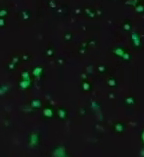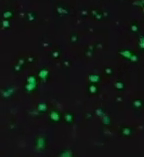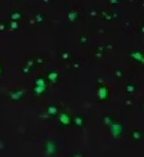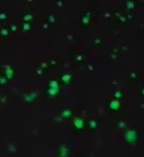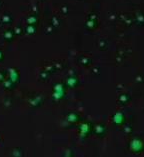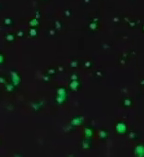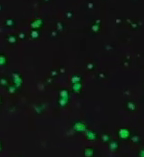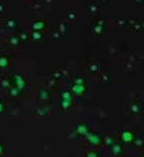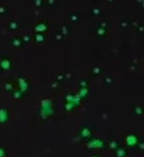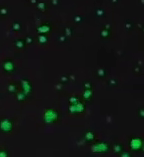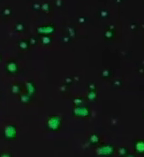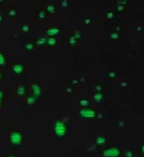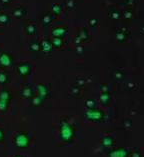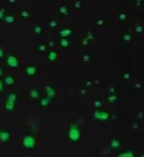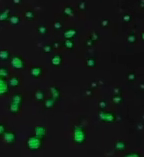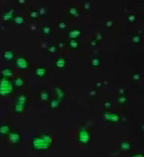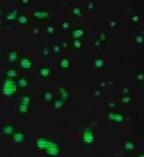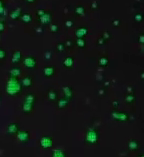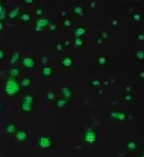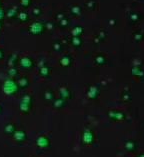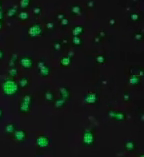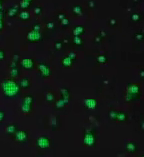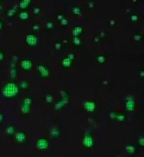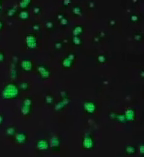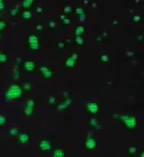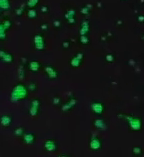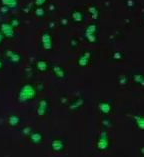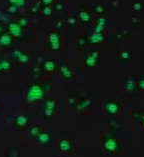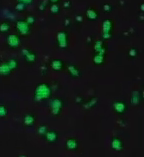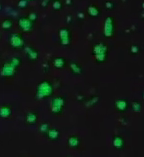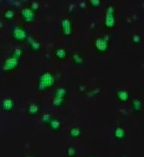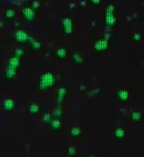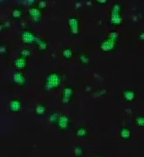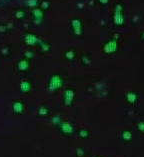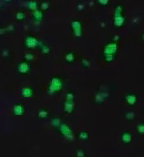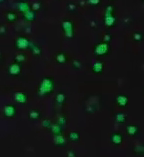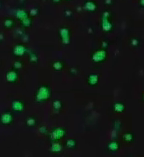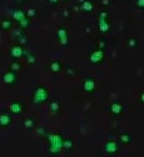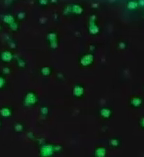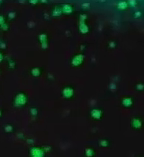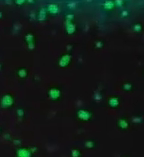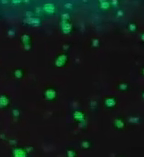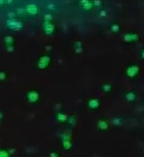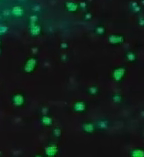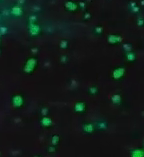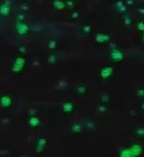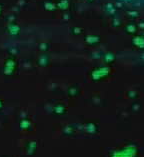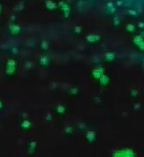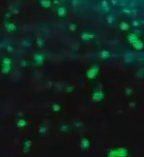Muy buenos días. ¿Cuál es el rol de la ciencia frente al desafío del cambio climático?